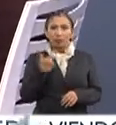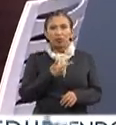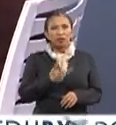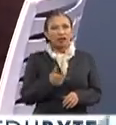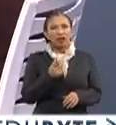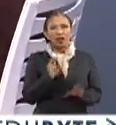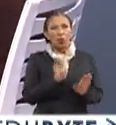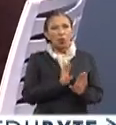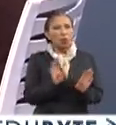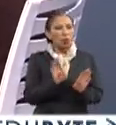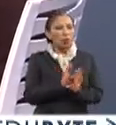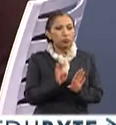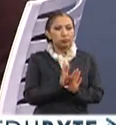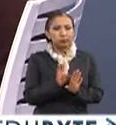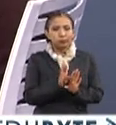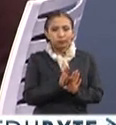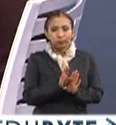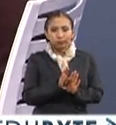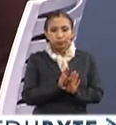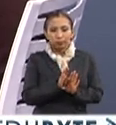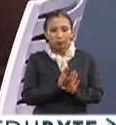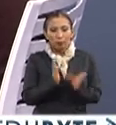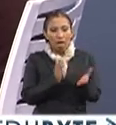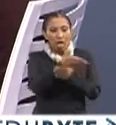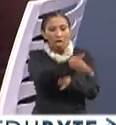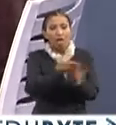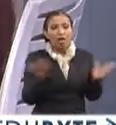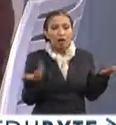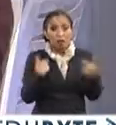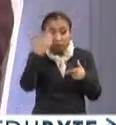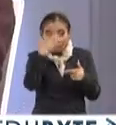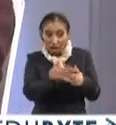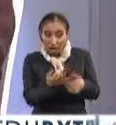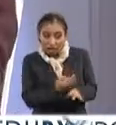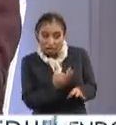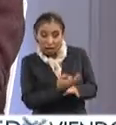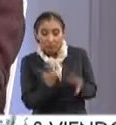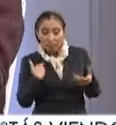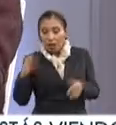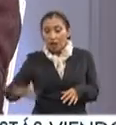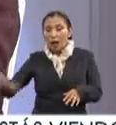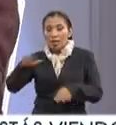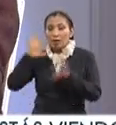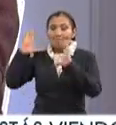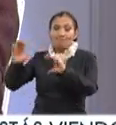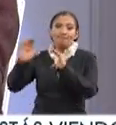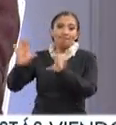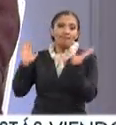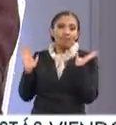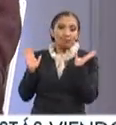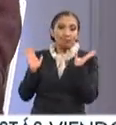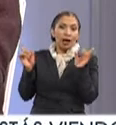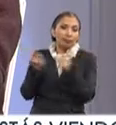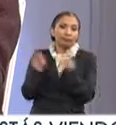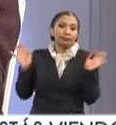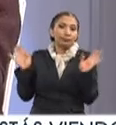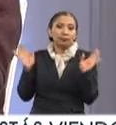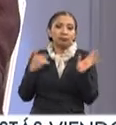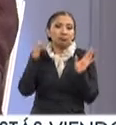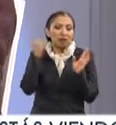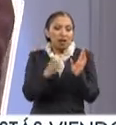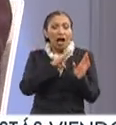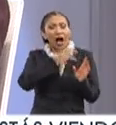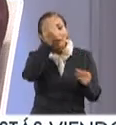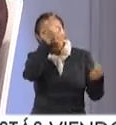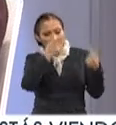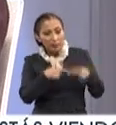gustaría como meterme en un asunto que no domino ahora mismo. Digamos, mi campo es el de la formación, ¿no? Y seguramente hay, y